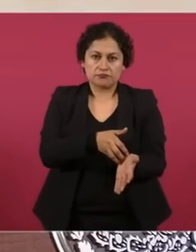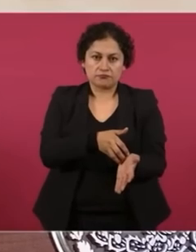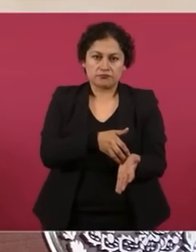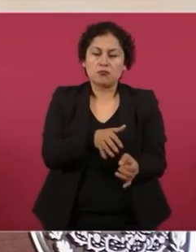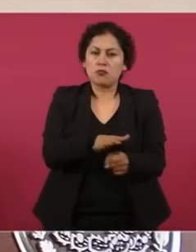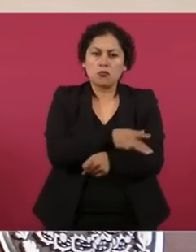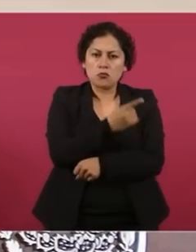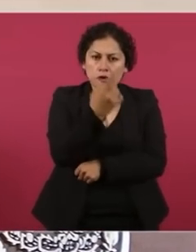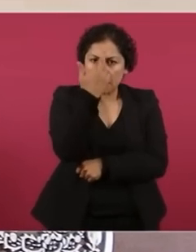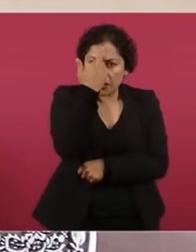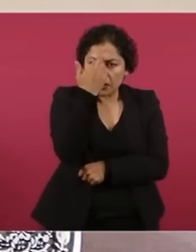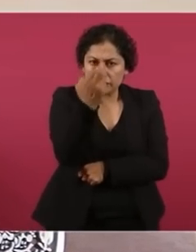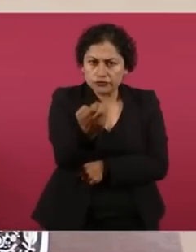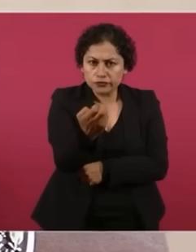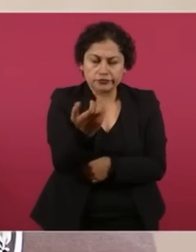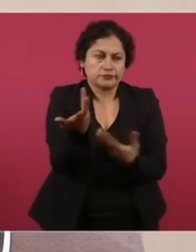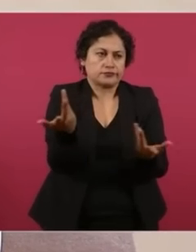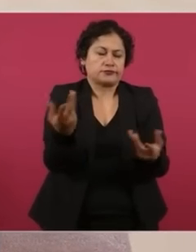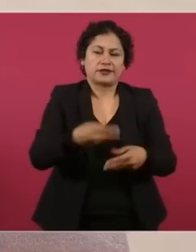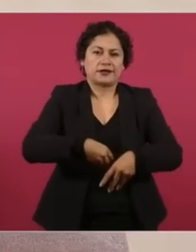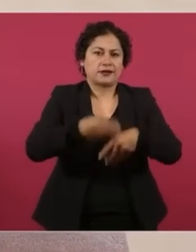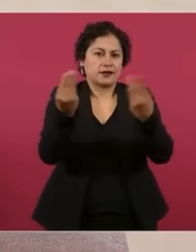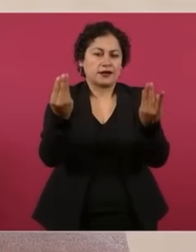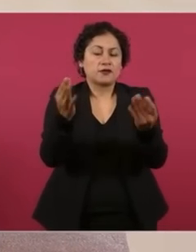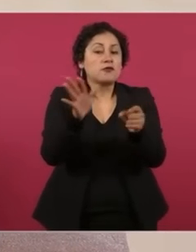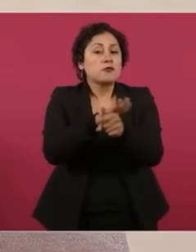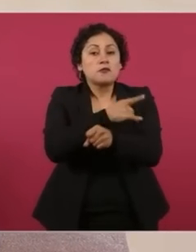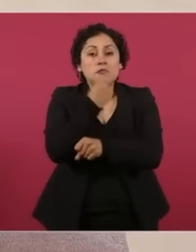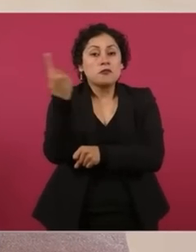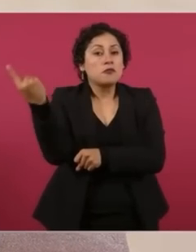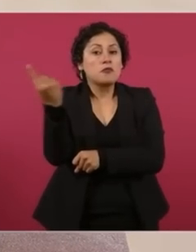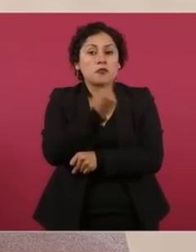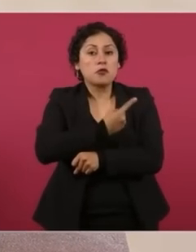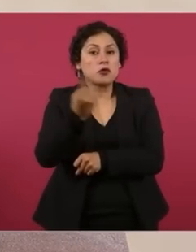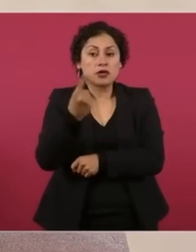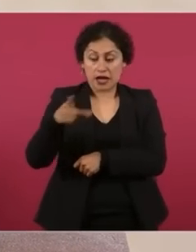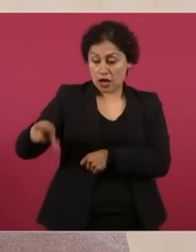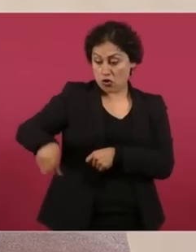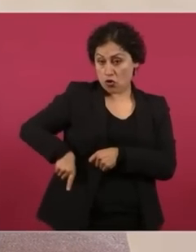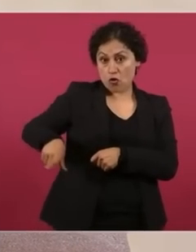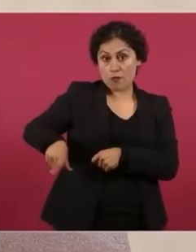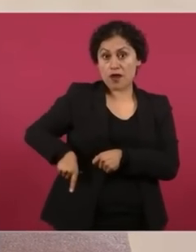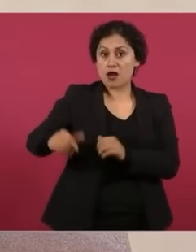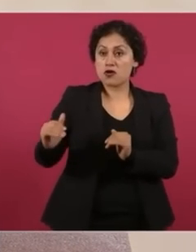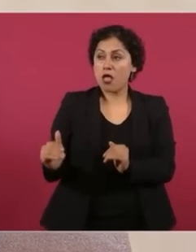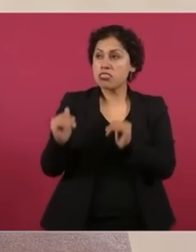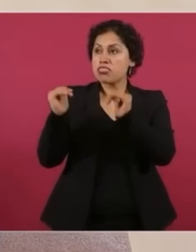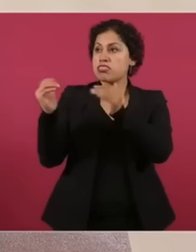principio de que no puede haber gobierno rico con pueblo pobre.